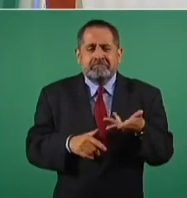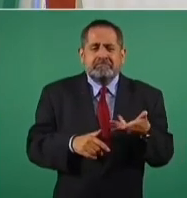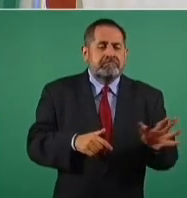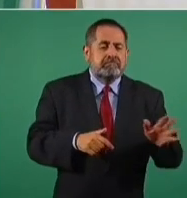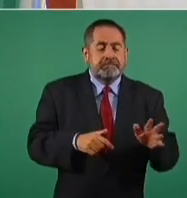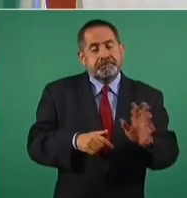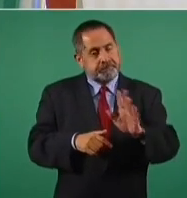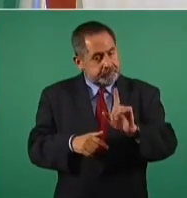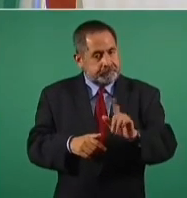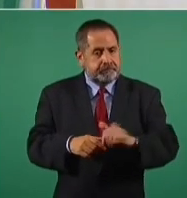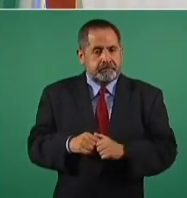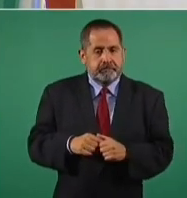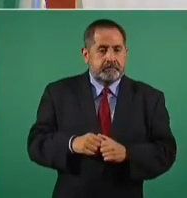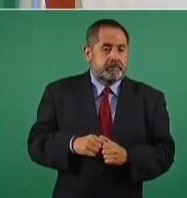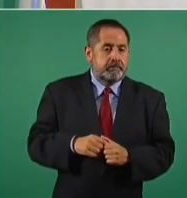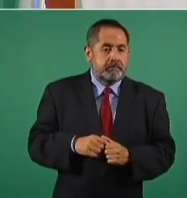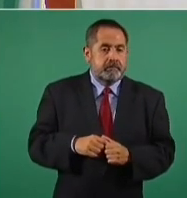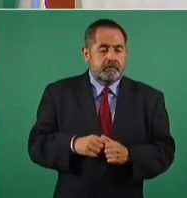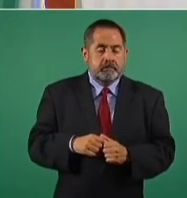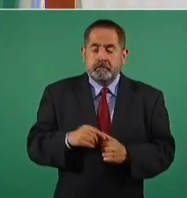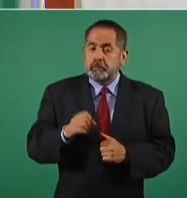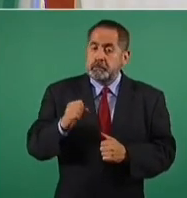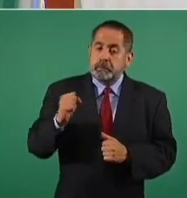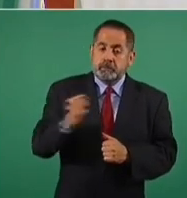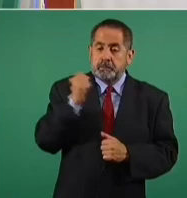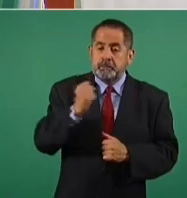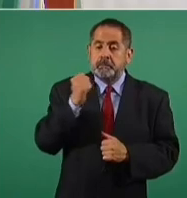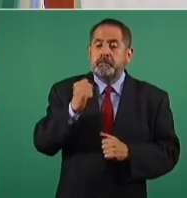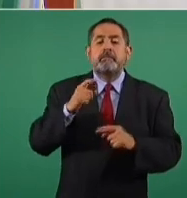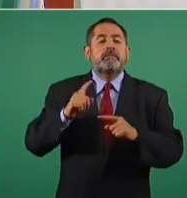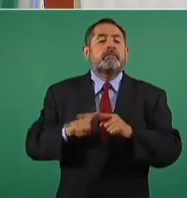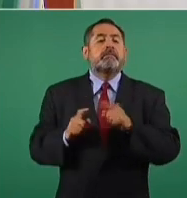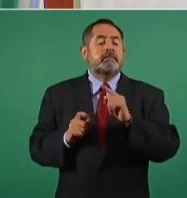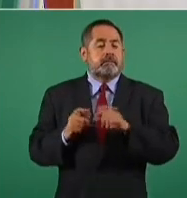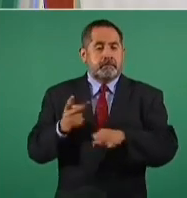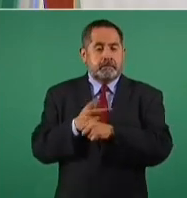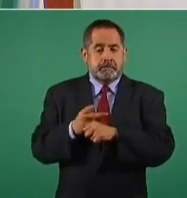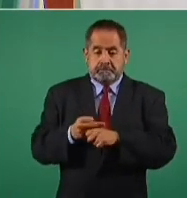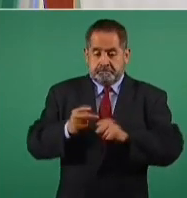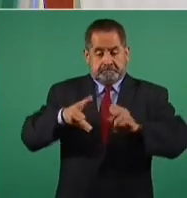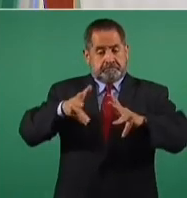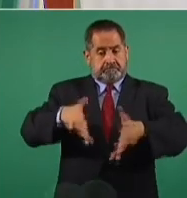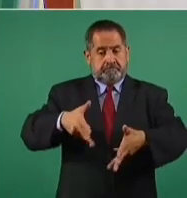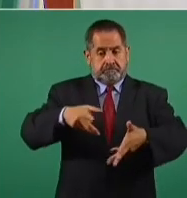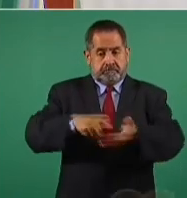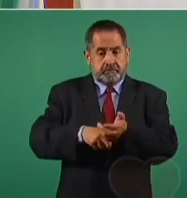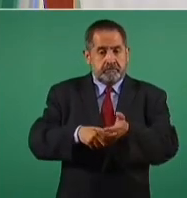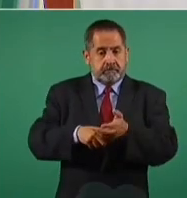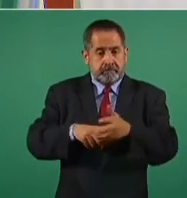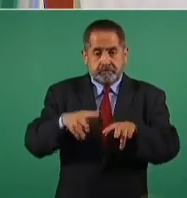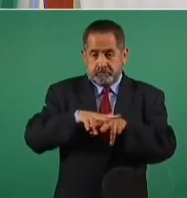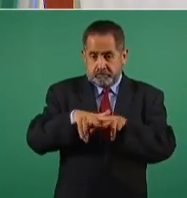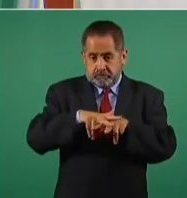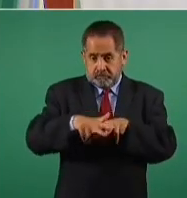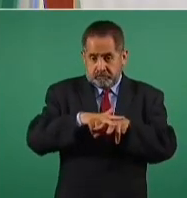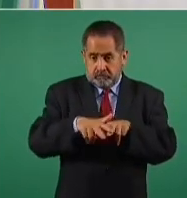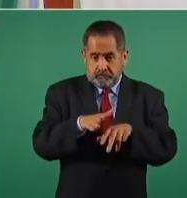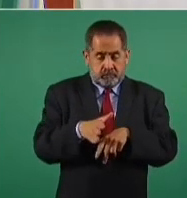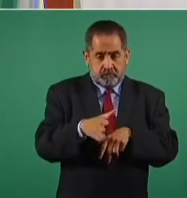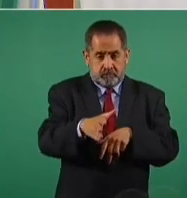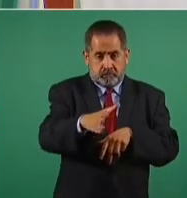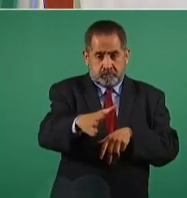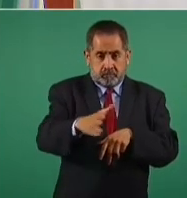por suerte dejaron esto sin